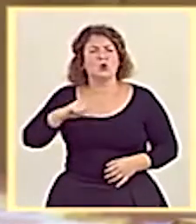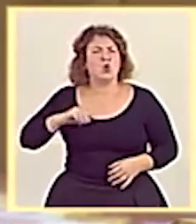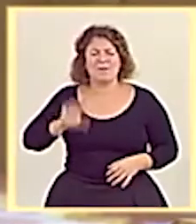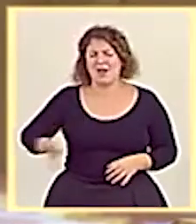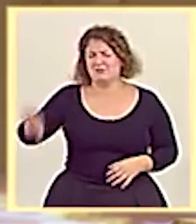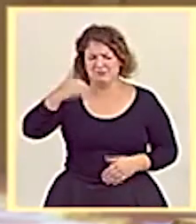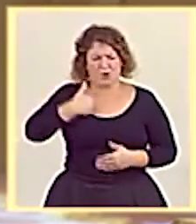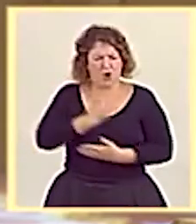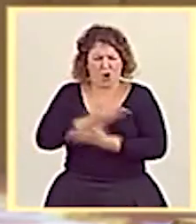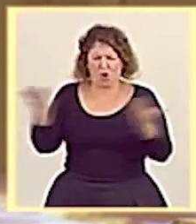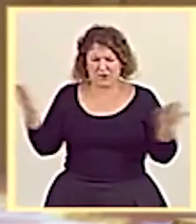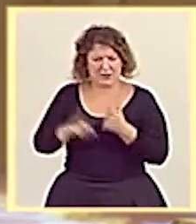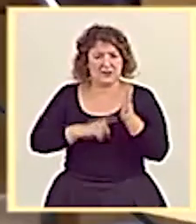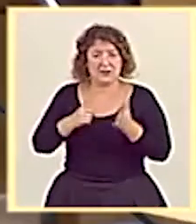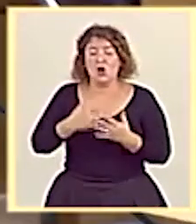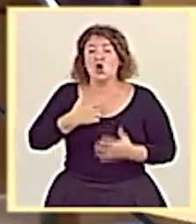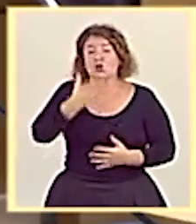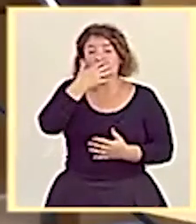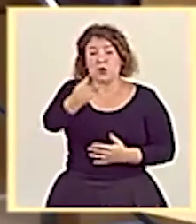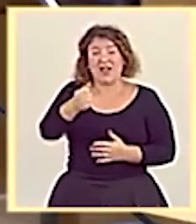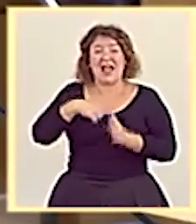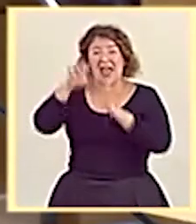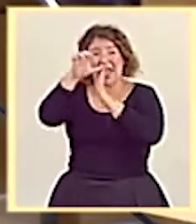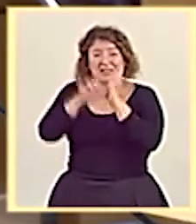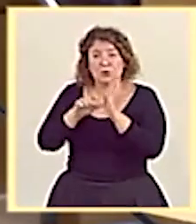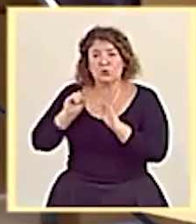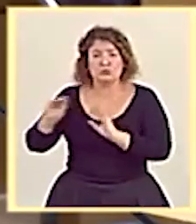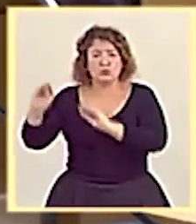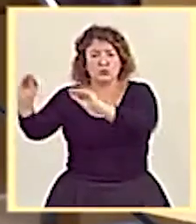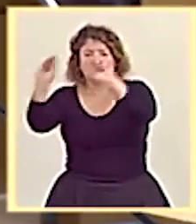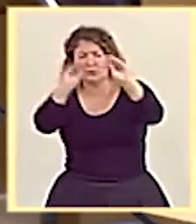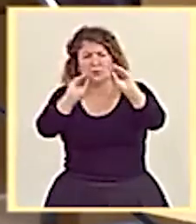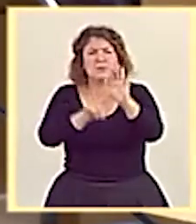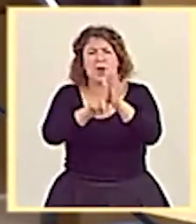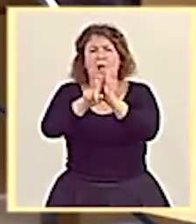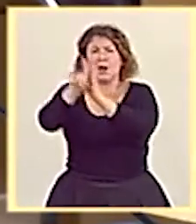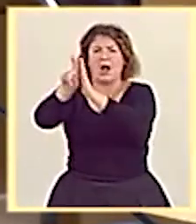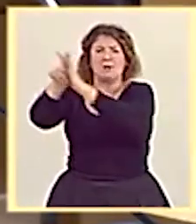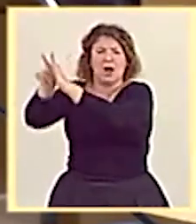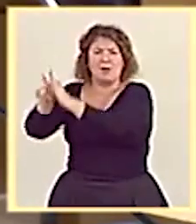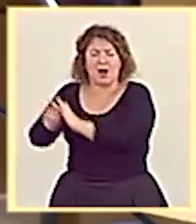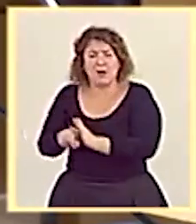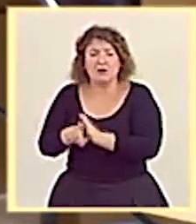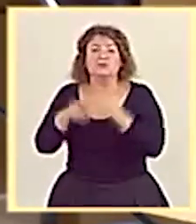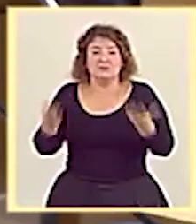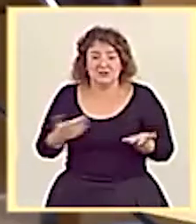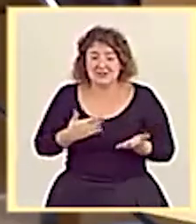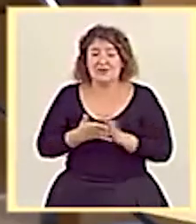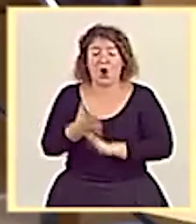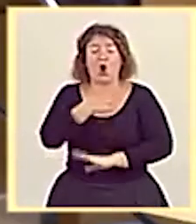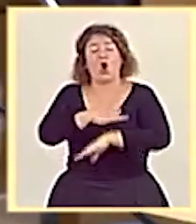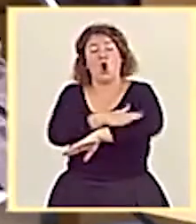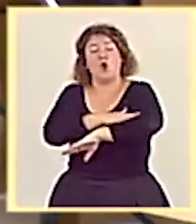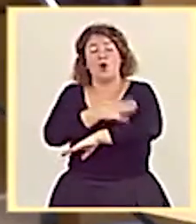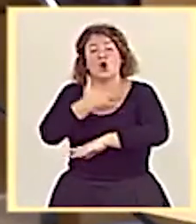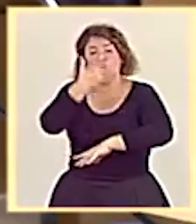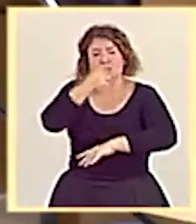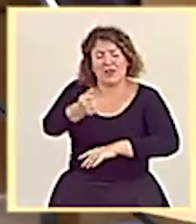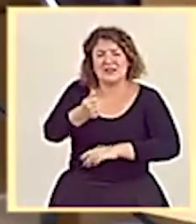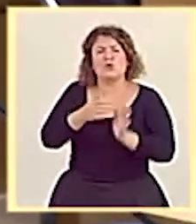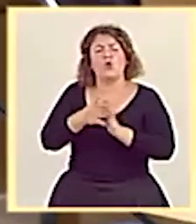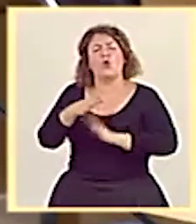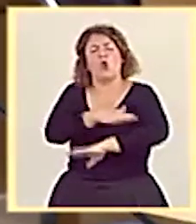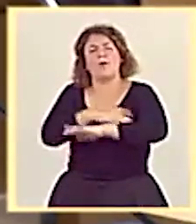gobernado a socialistas, los estatutos de autonomía de todas las comunidades autónomas han avanzado. Por tanto, con el gobierno socialista, en este caso, con un gobierno de